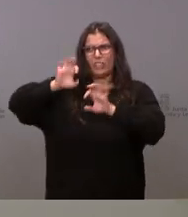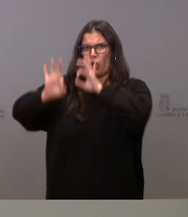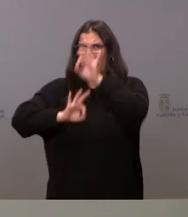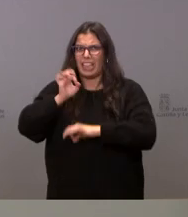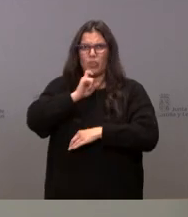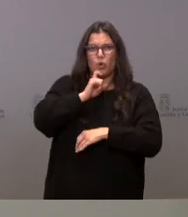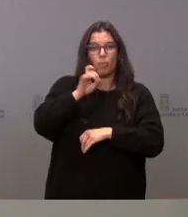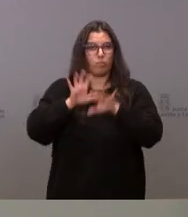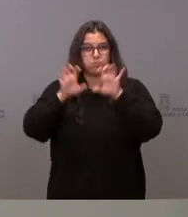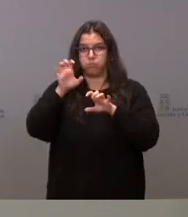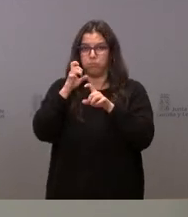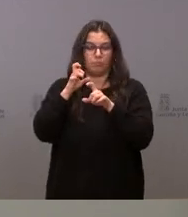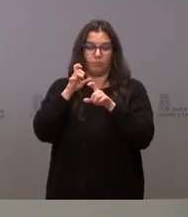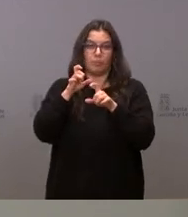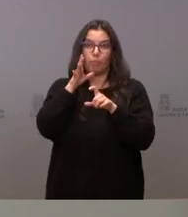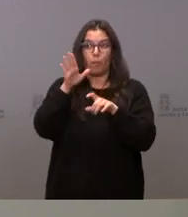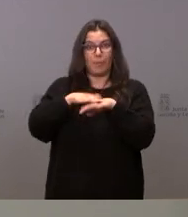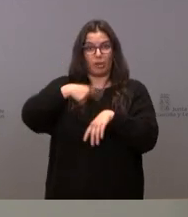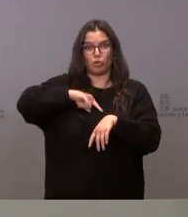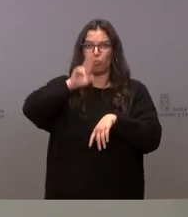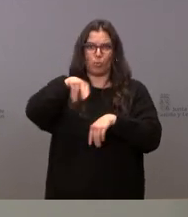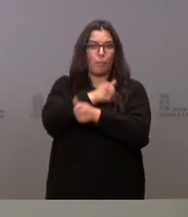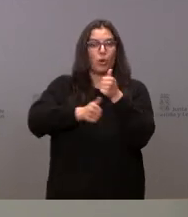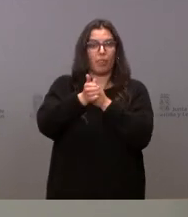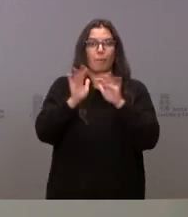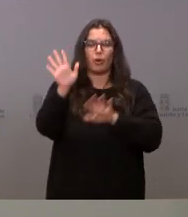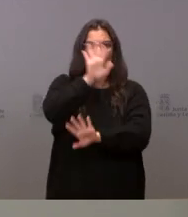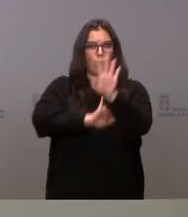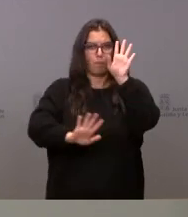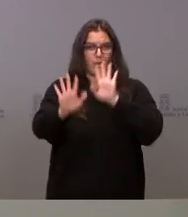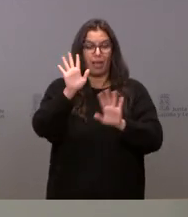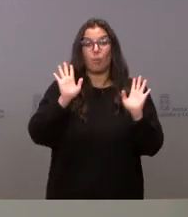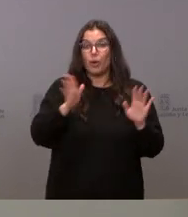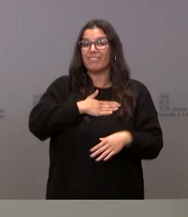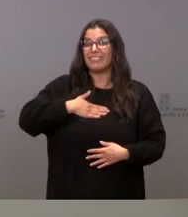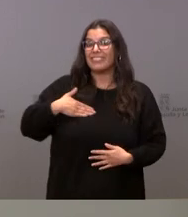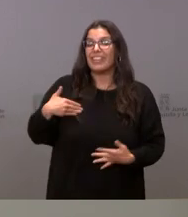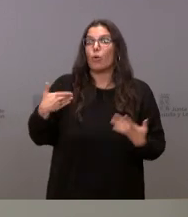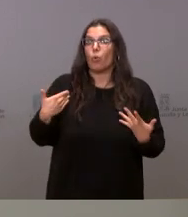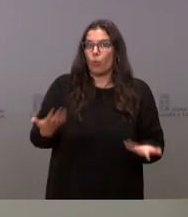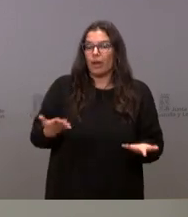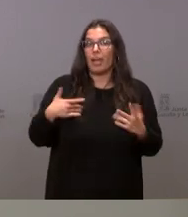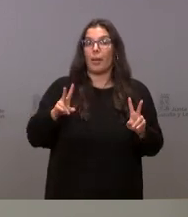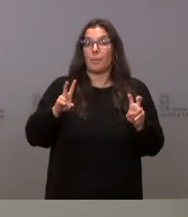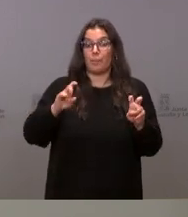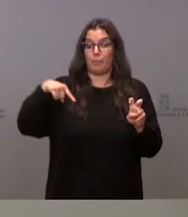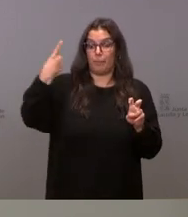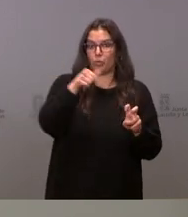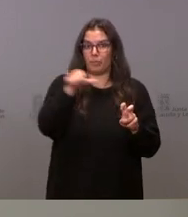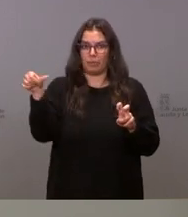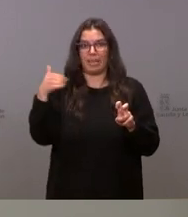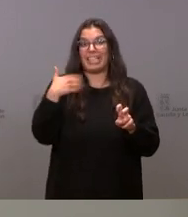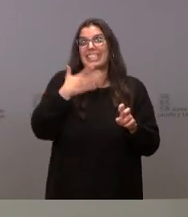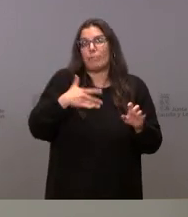porque para nosotros es prioritario, pero es bastante complejo, pero la idea es empezar la semana que viene, si